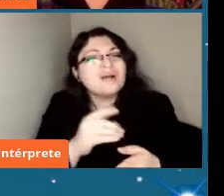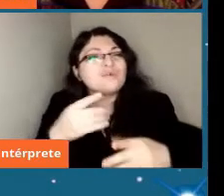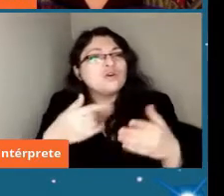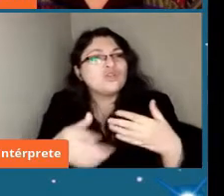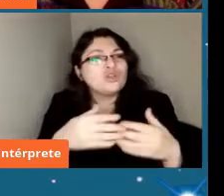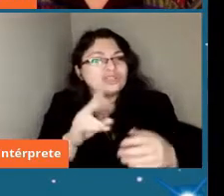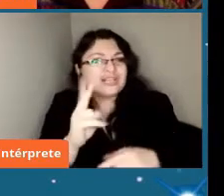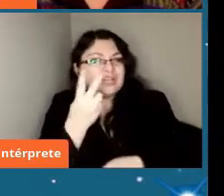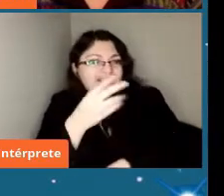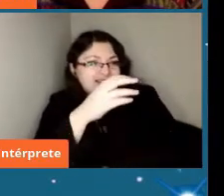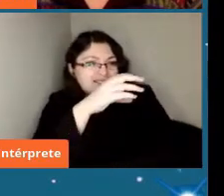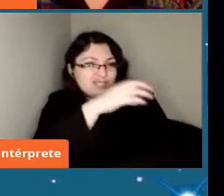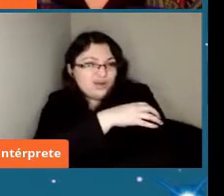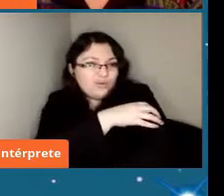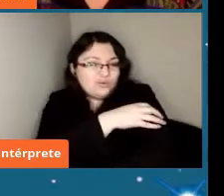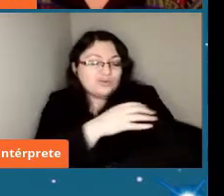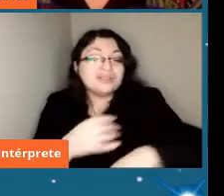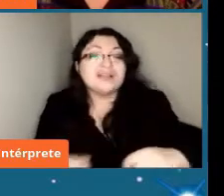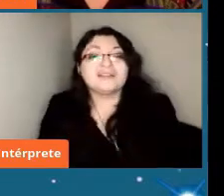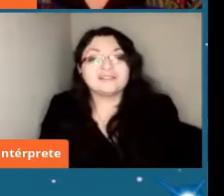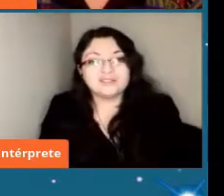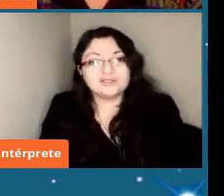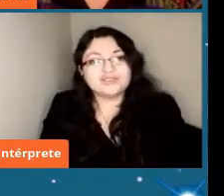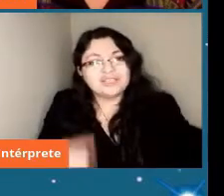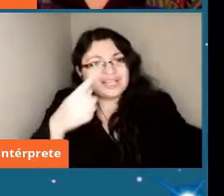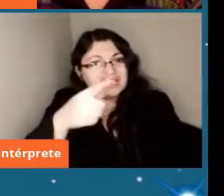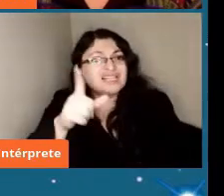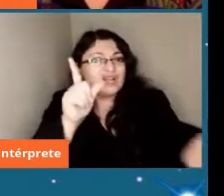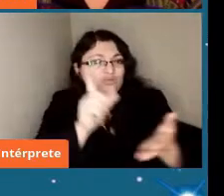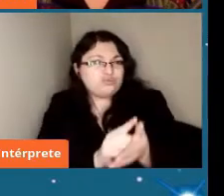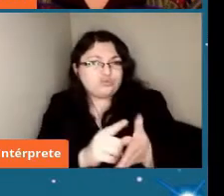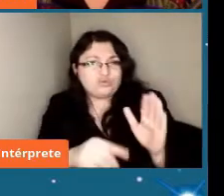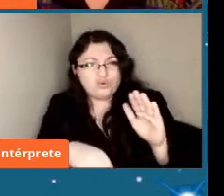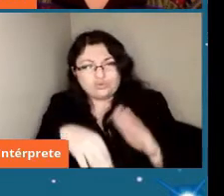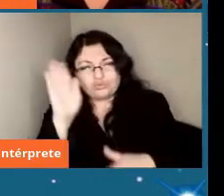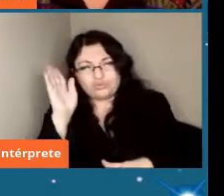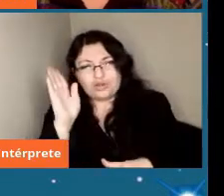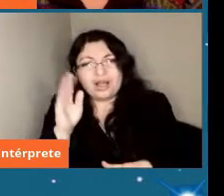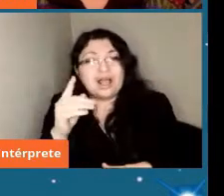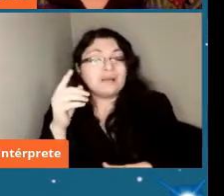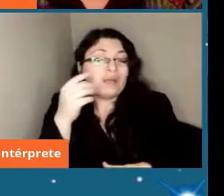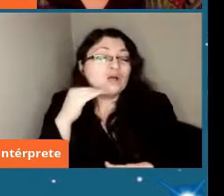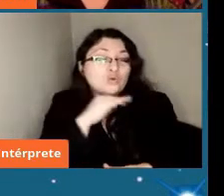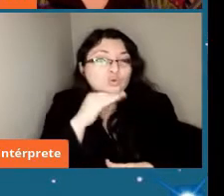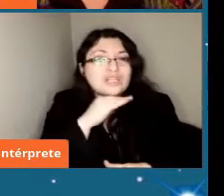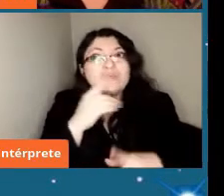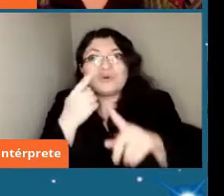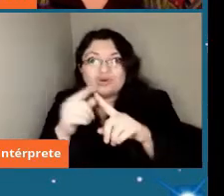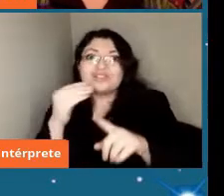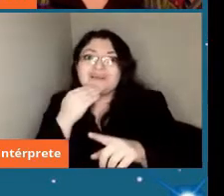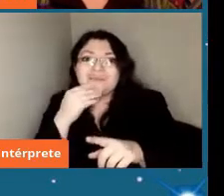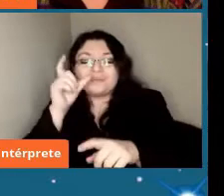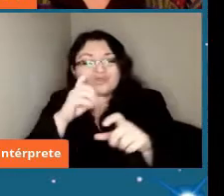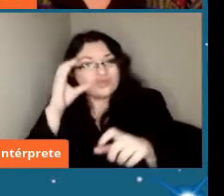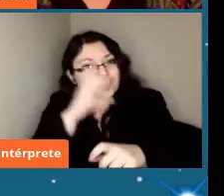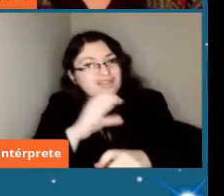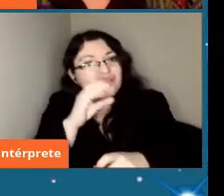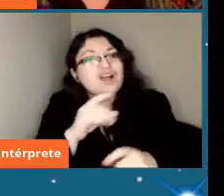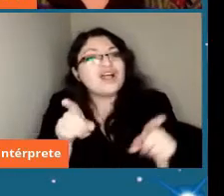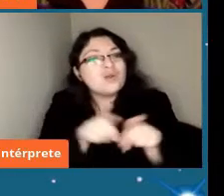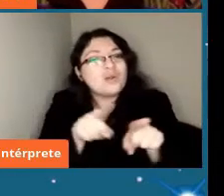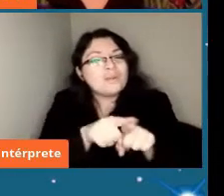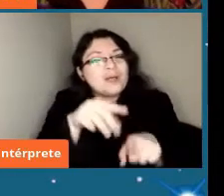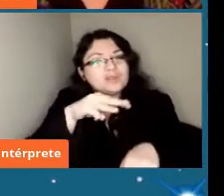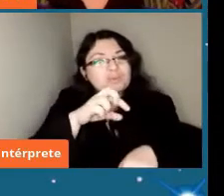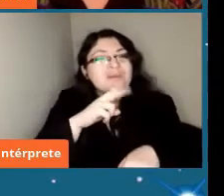segunda región esto es el lugar emblemático que otros buscadores hicieron al inicio los hermanos Martínez del